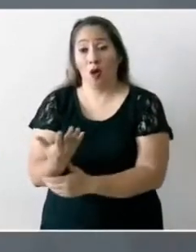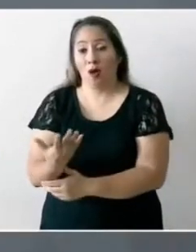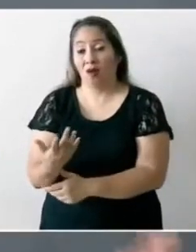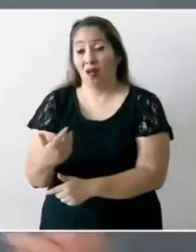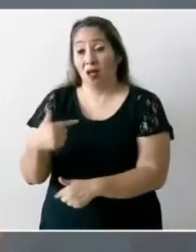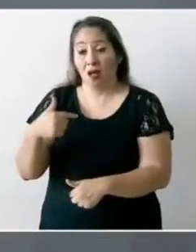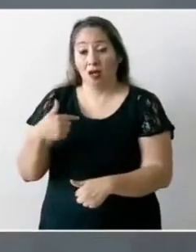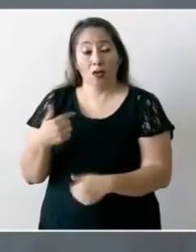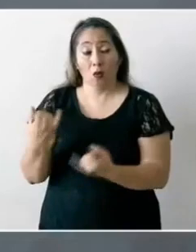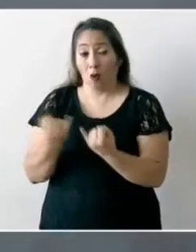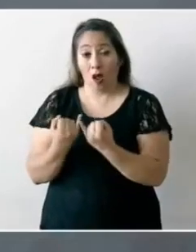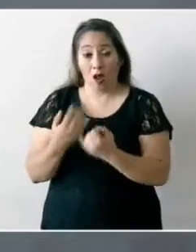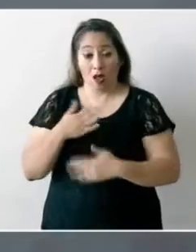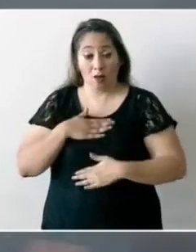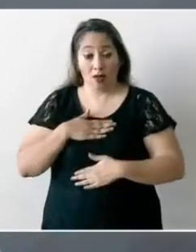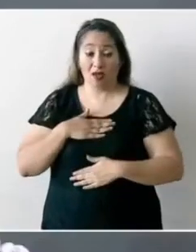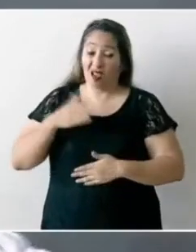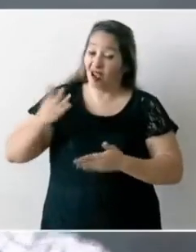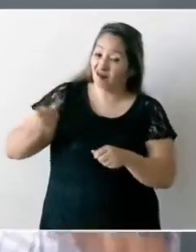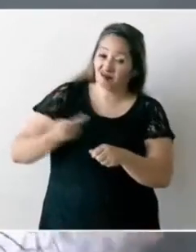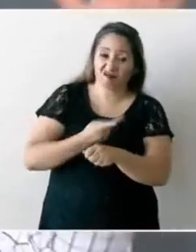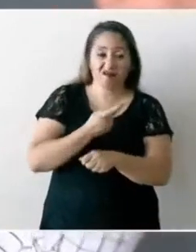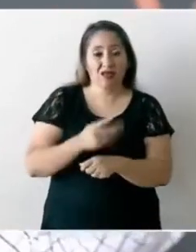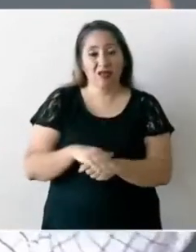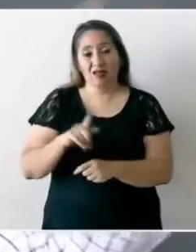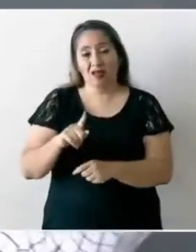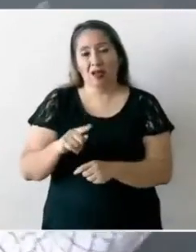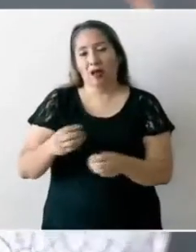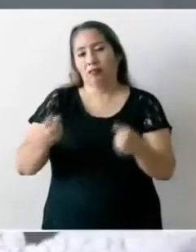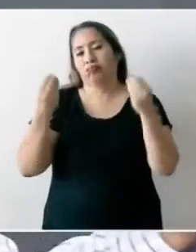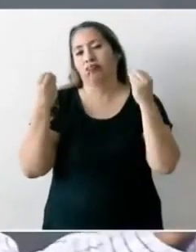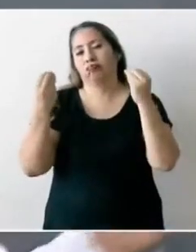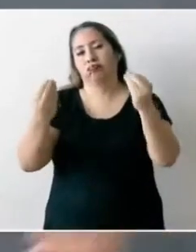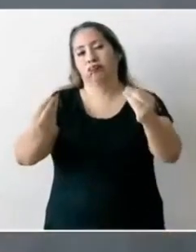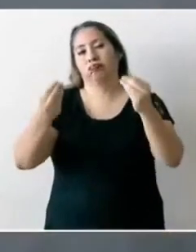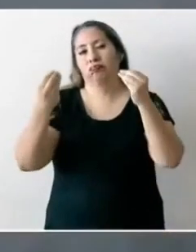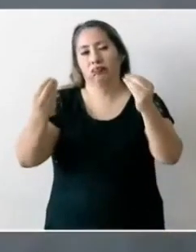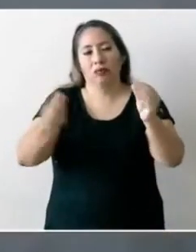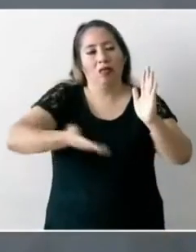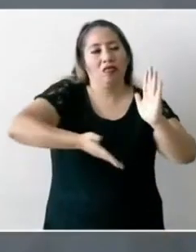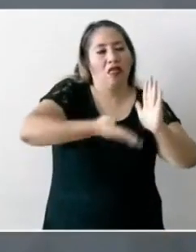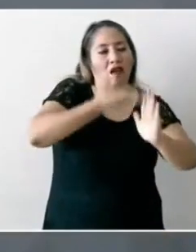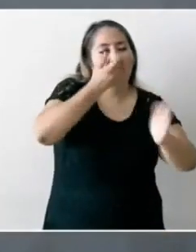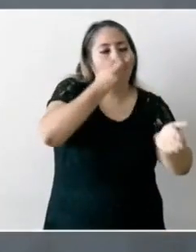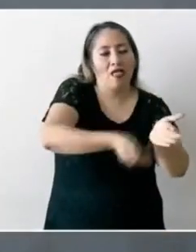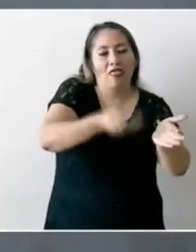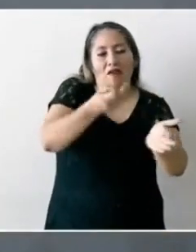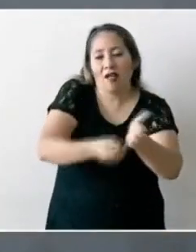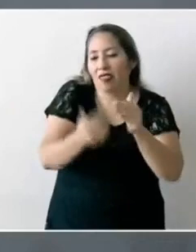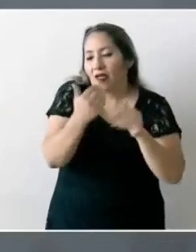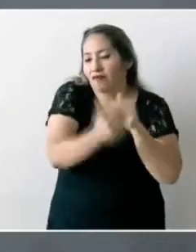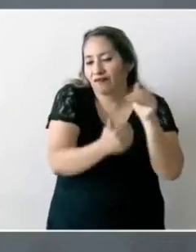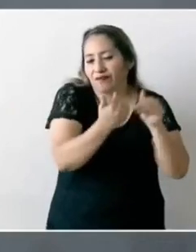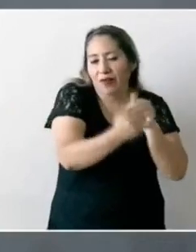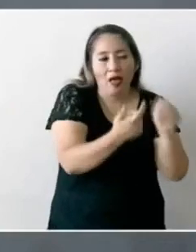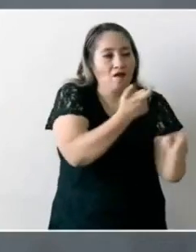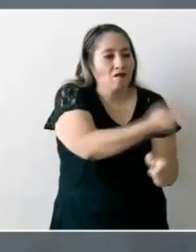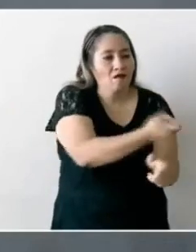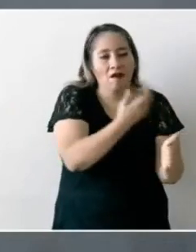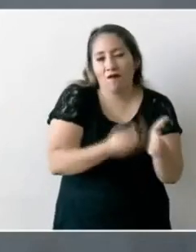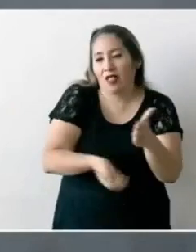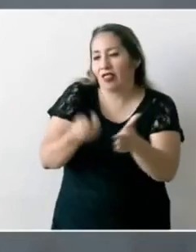nos sucedió que recibimos cientos de obras en proceso inconclusas